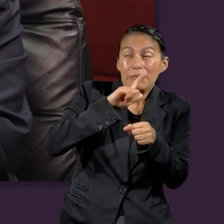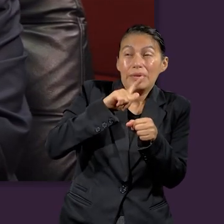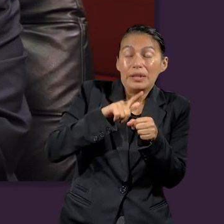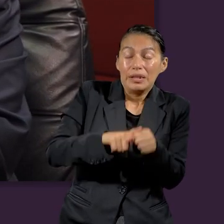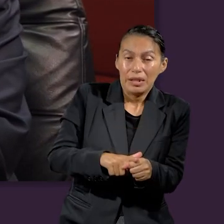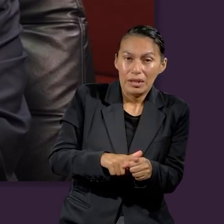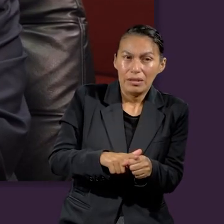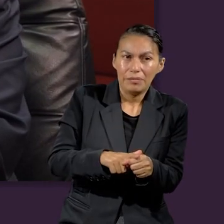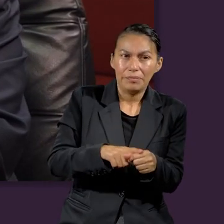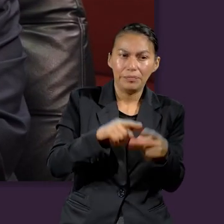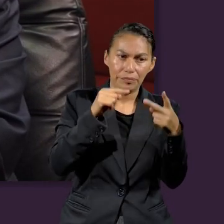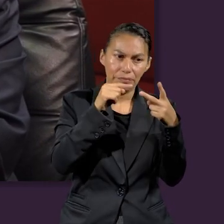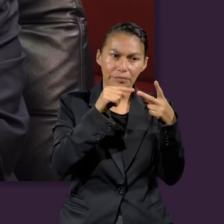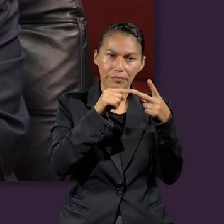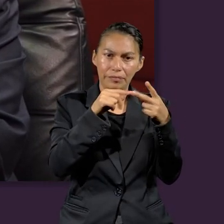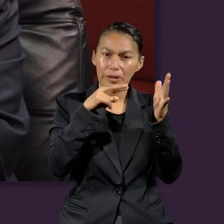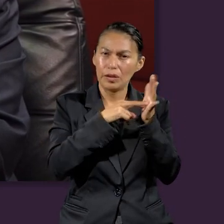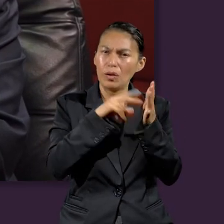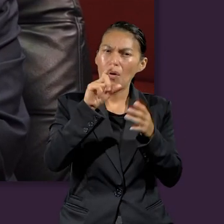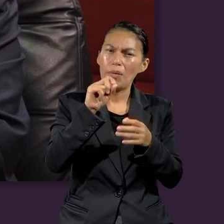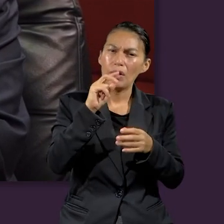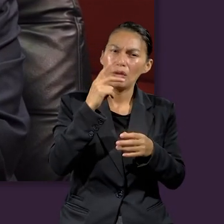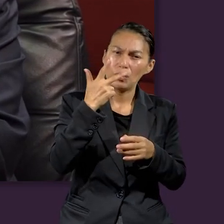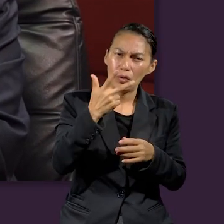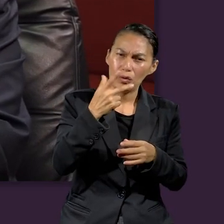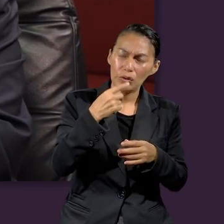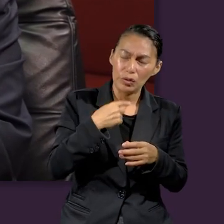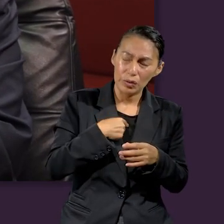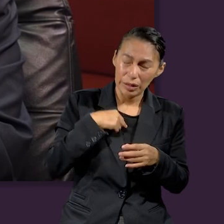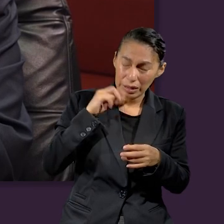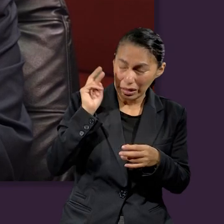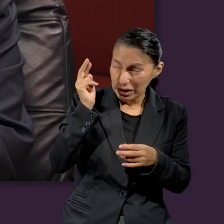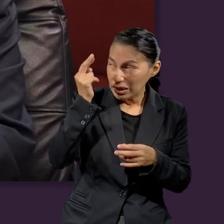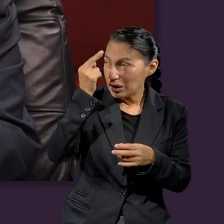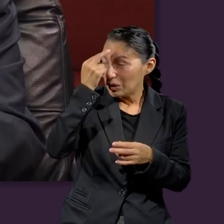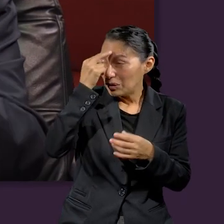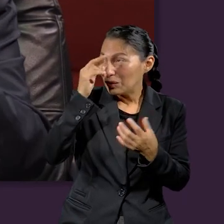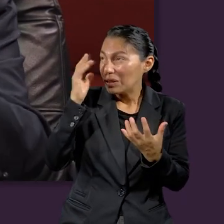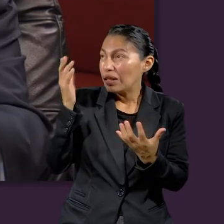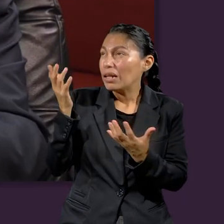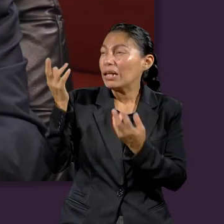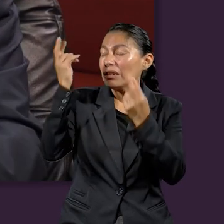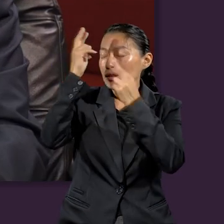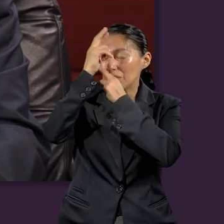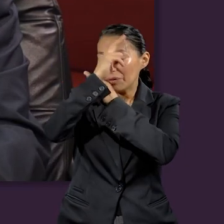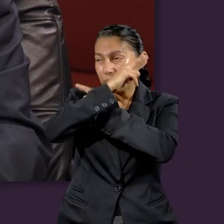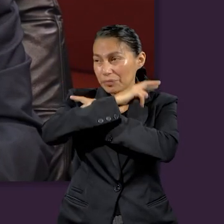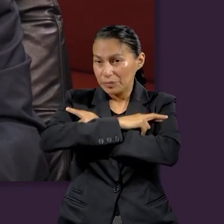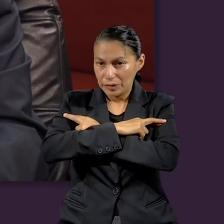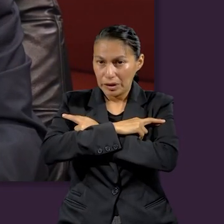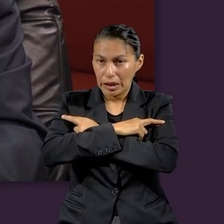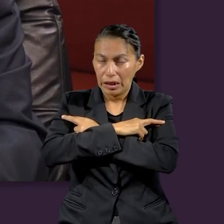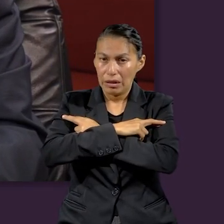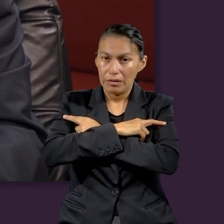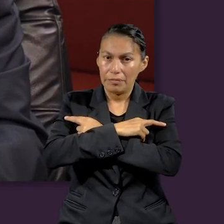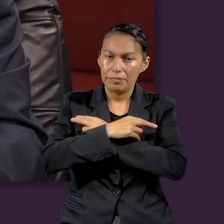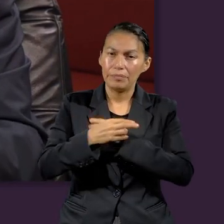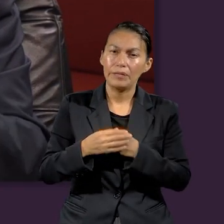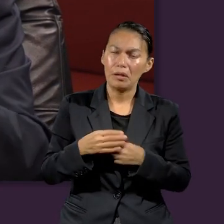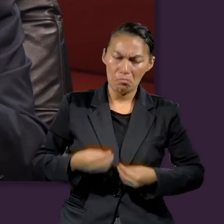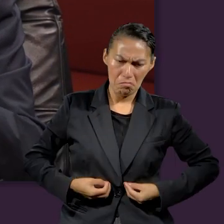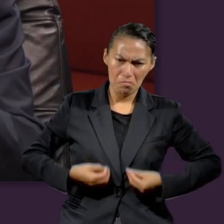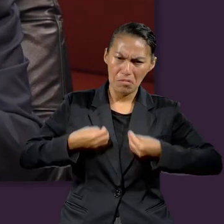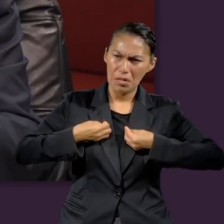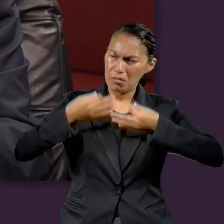El versículo 28 dice que es un día para reconciliarnos delante del Señor. Esta es una oportunidad